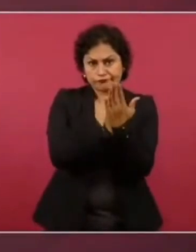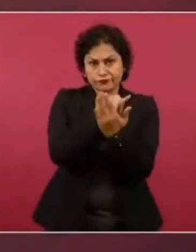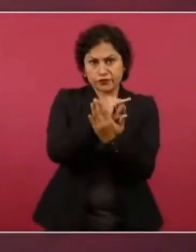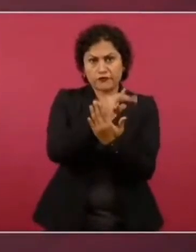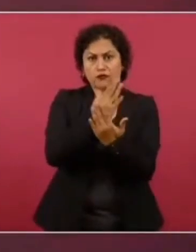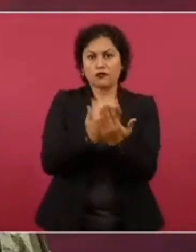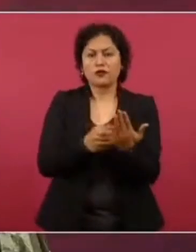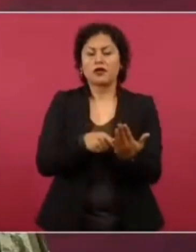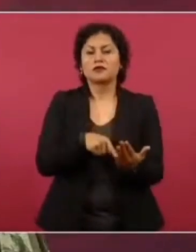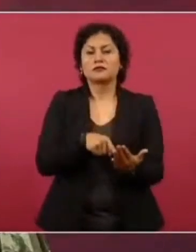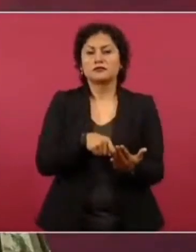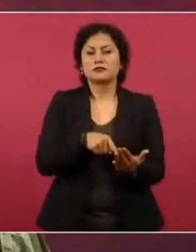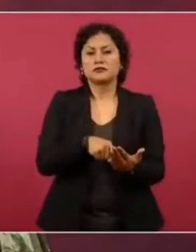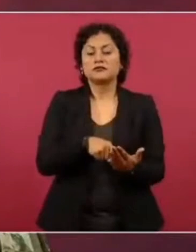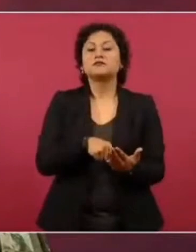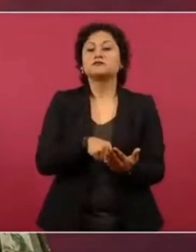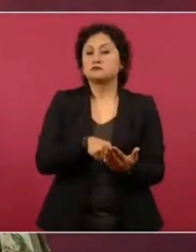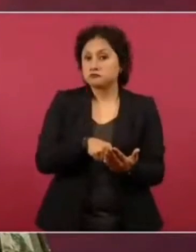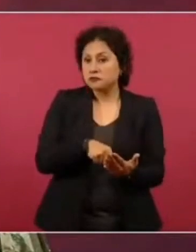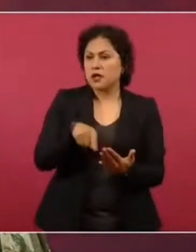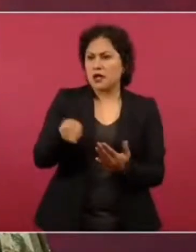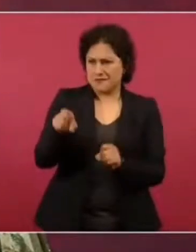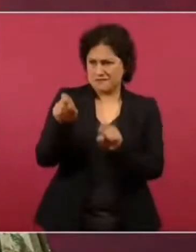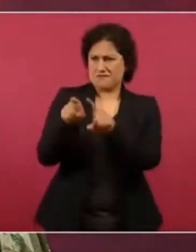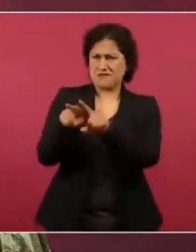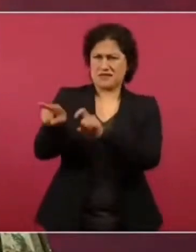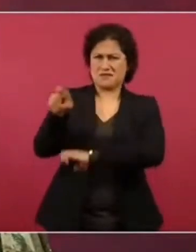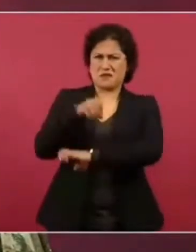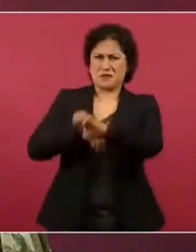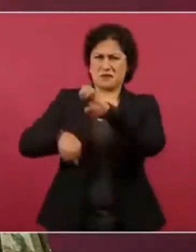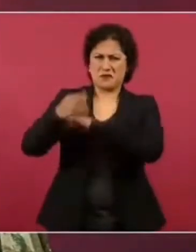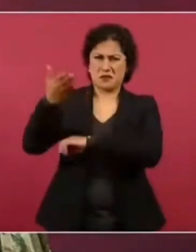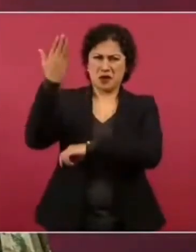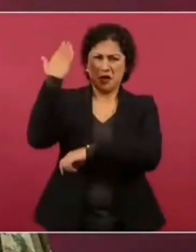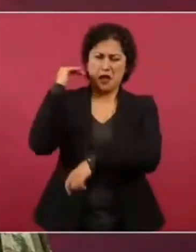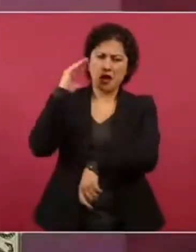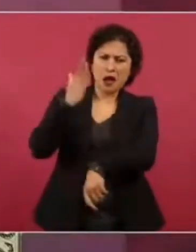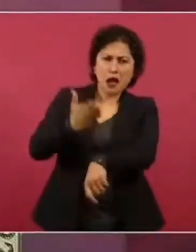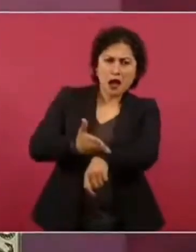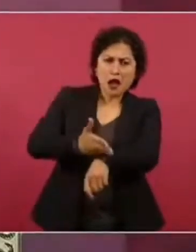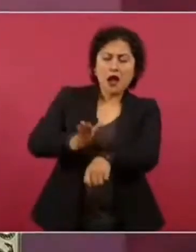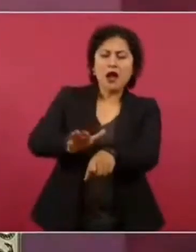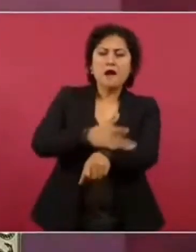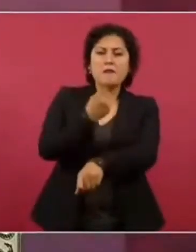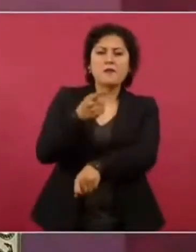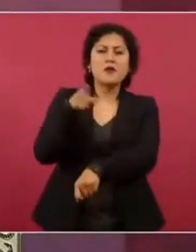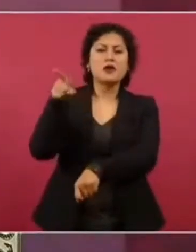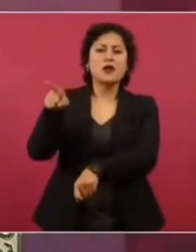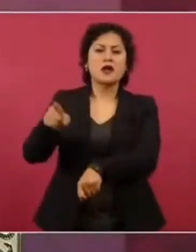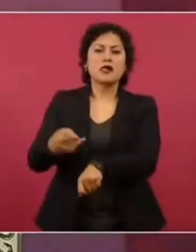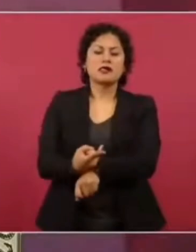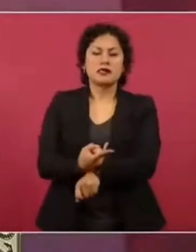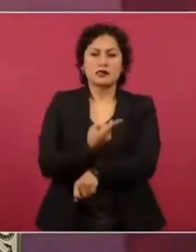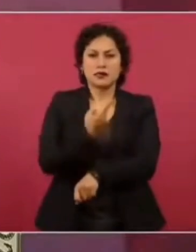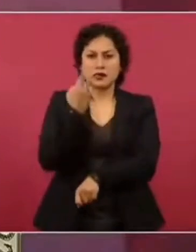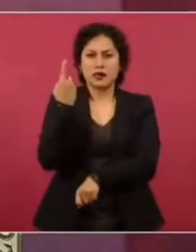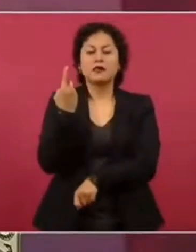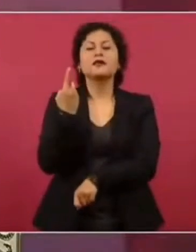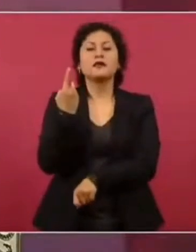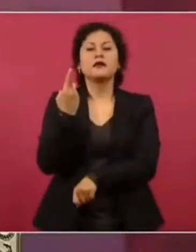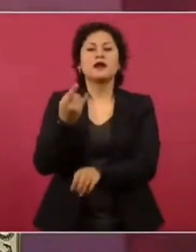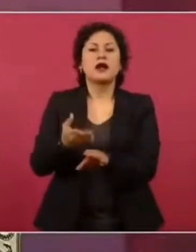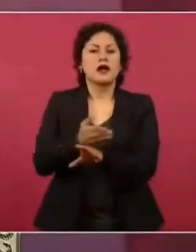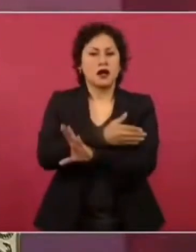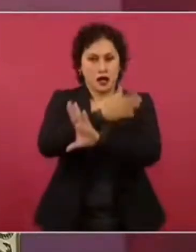fue penalizada porque no cumplió con lo que tenía que hacer